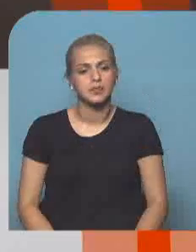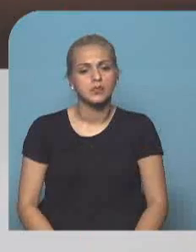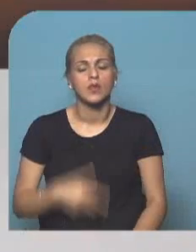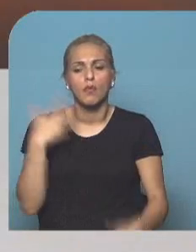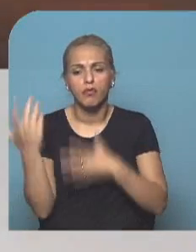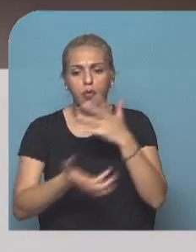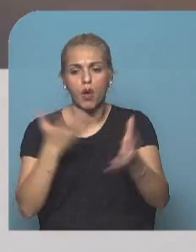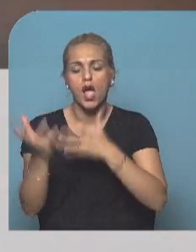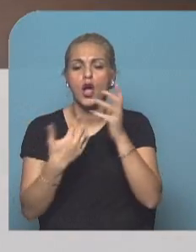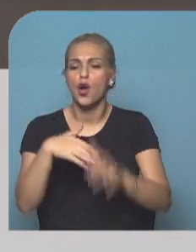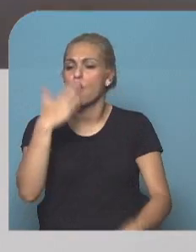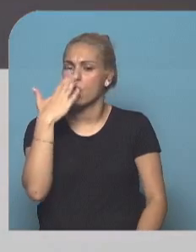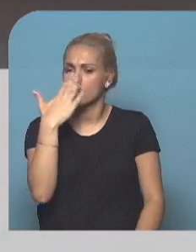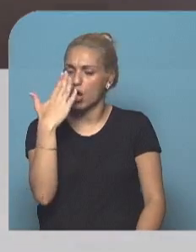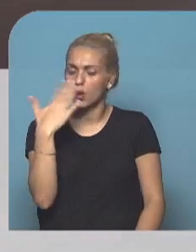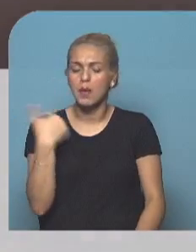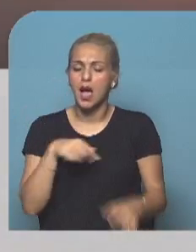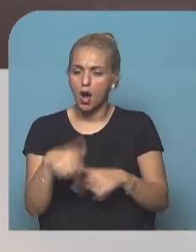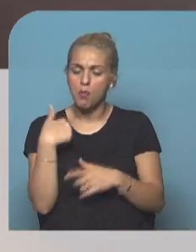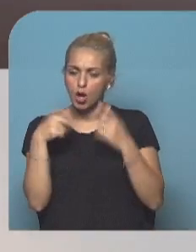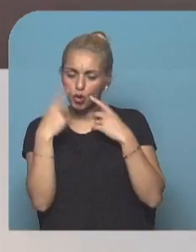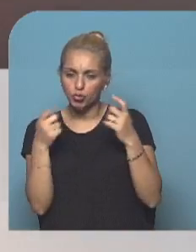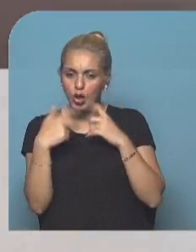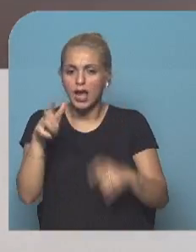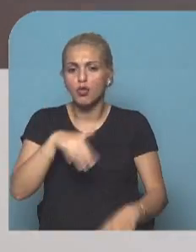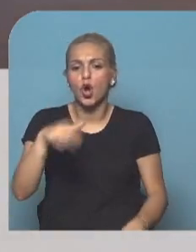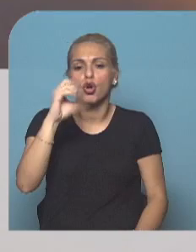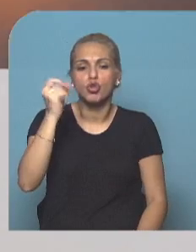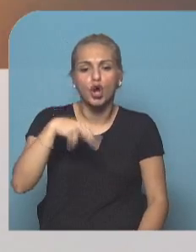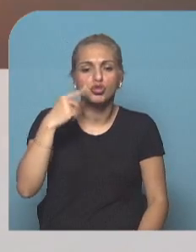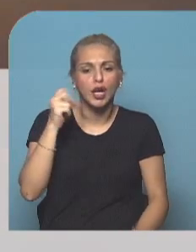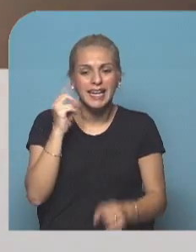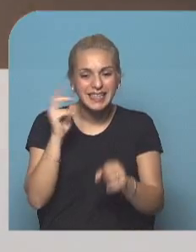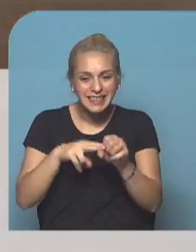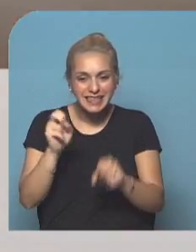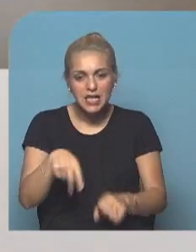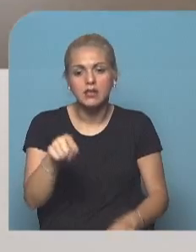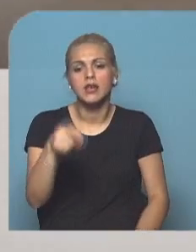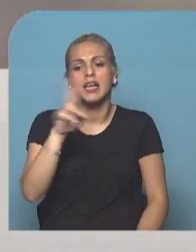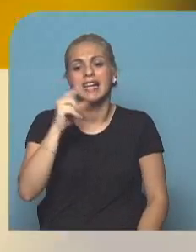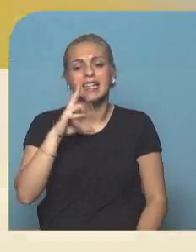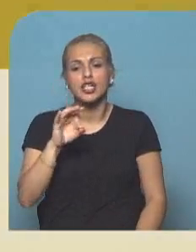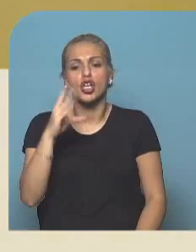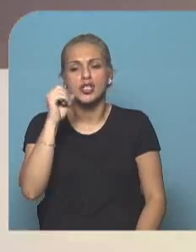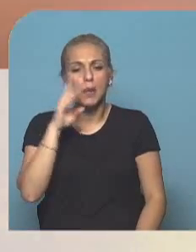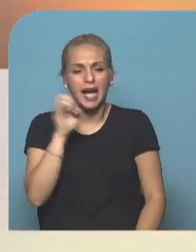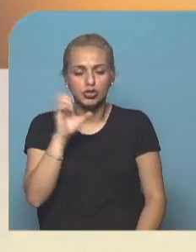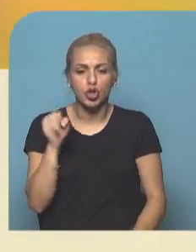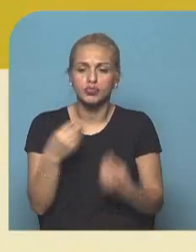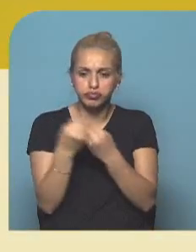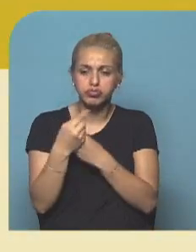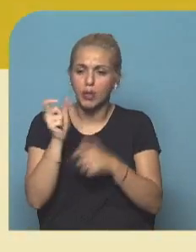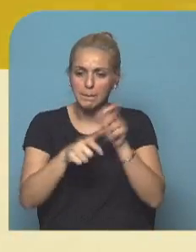Incendios en Córdoba. Están controlados en Cosquín y Río Ceballos, donde hubo auto evacuados, pero hay otros